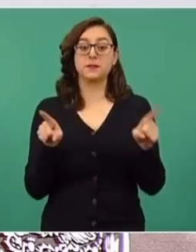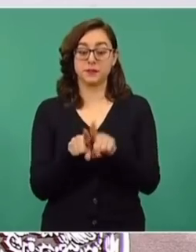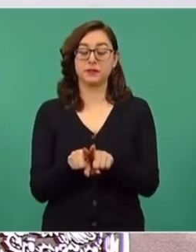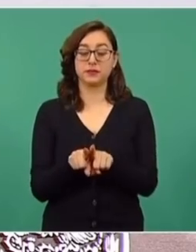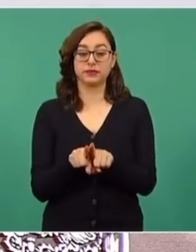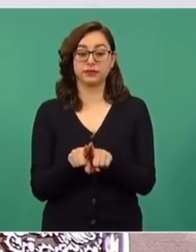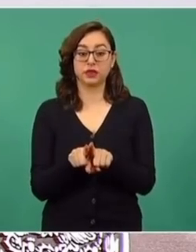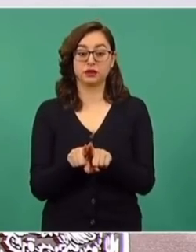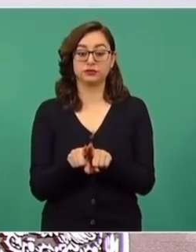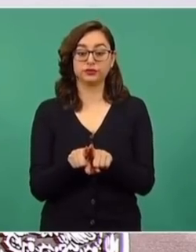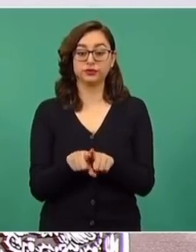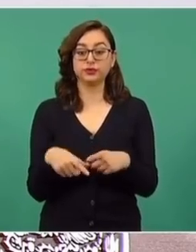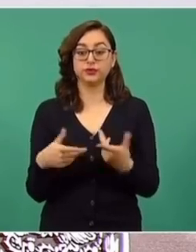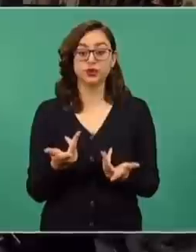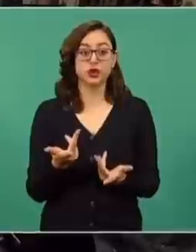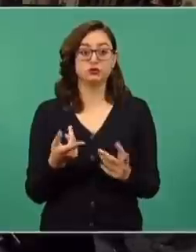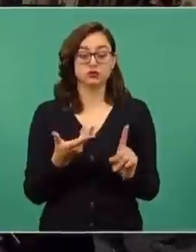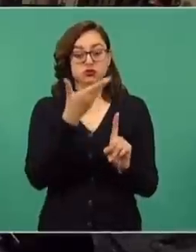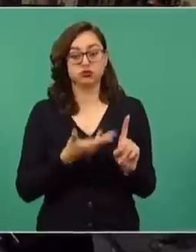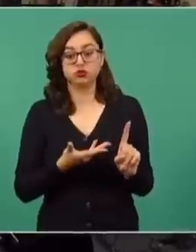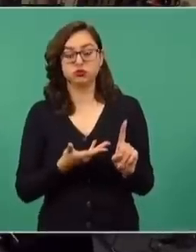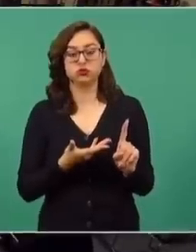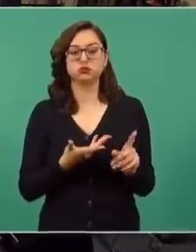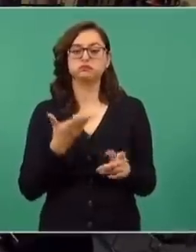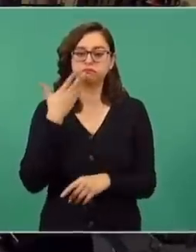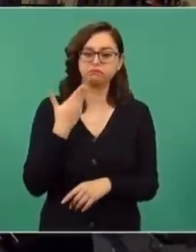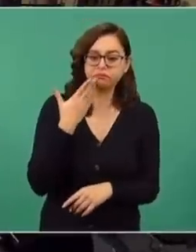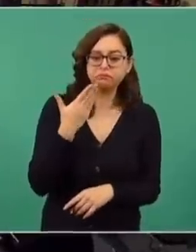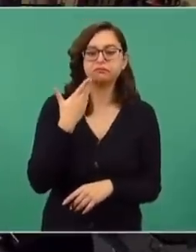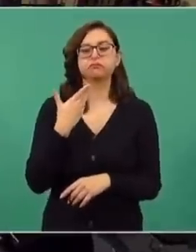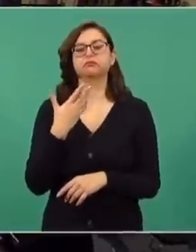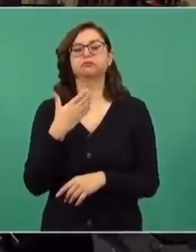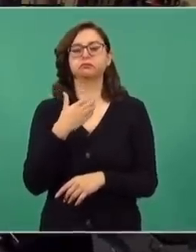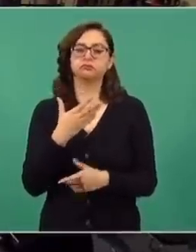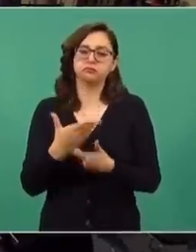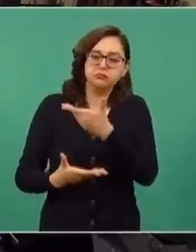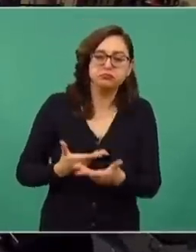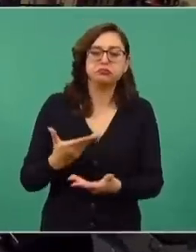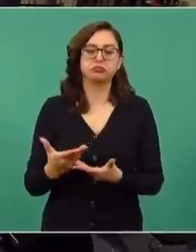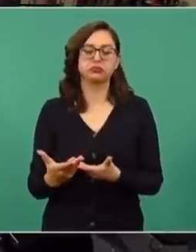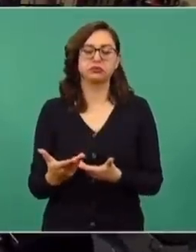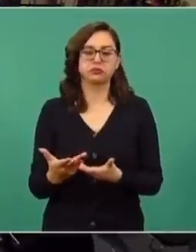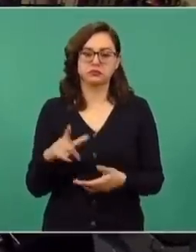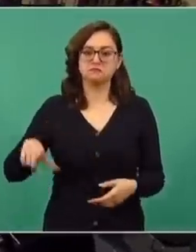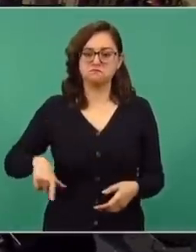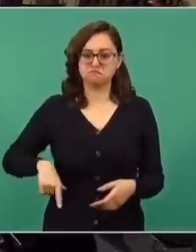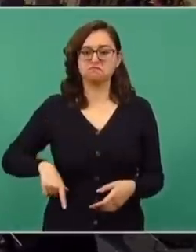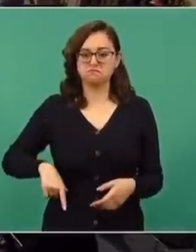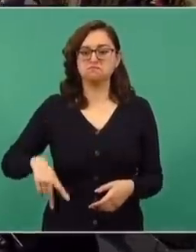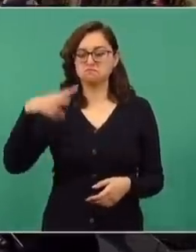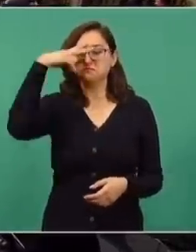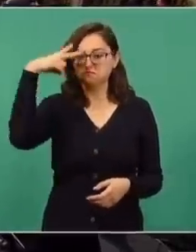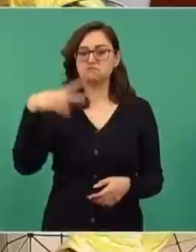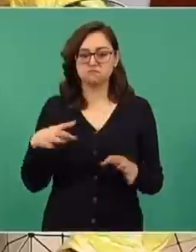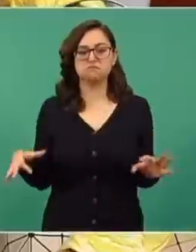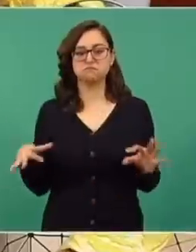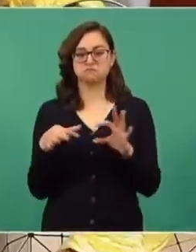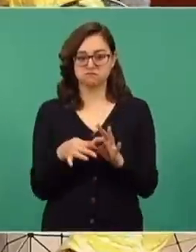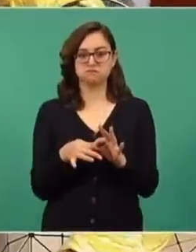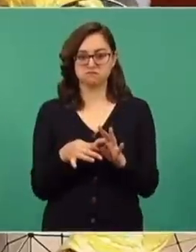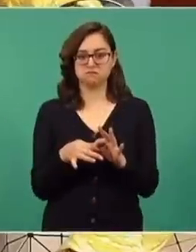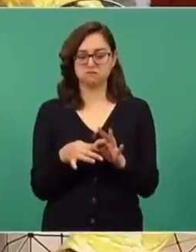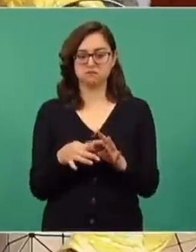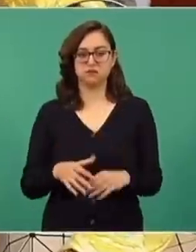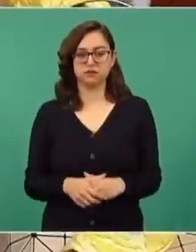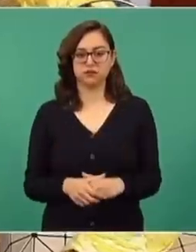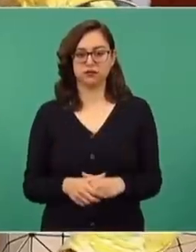su trato amistoso, fraterno con el Gobierno de México y con nuestro pueblo.